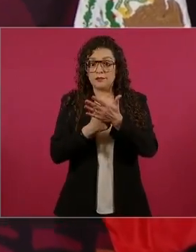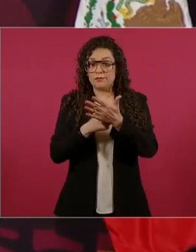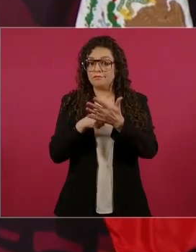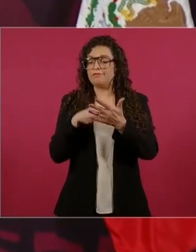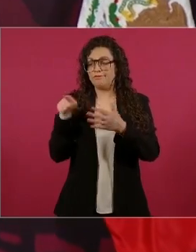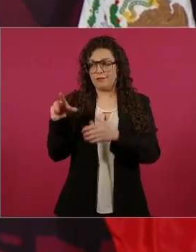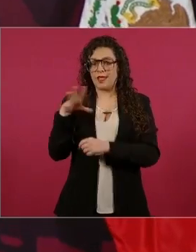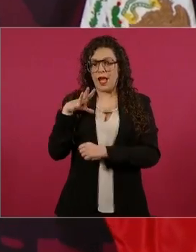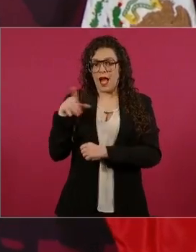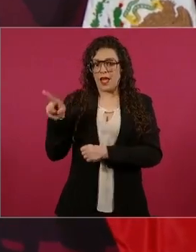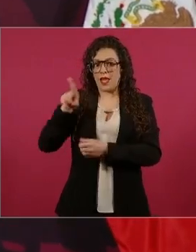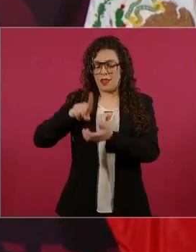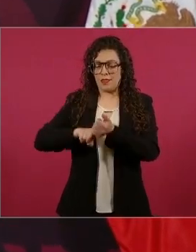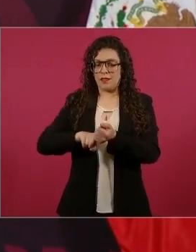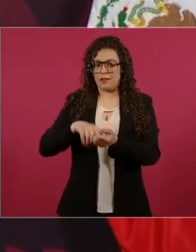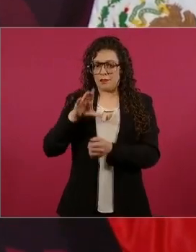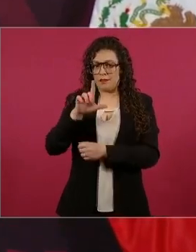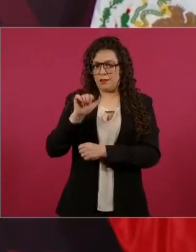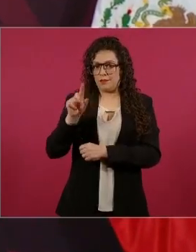electa.